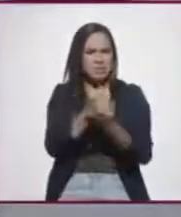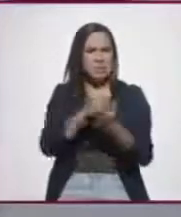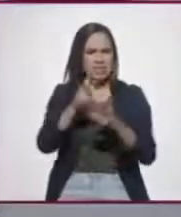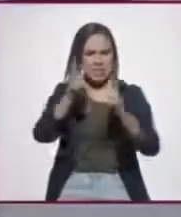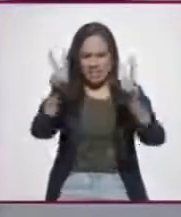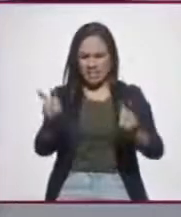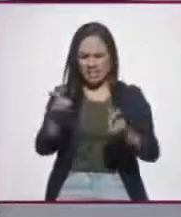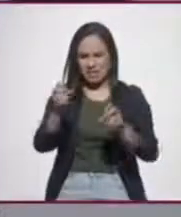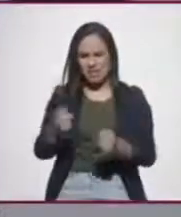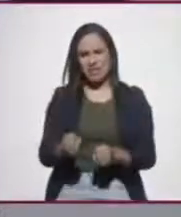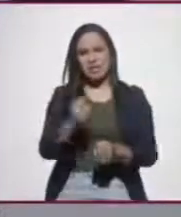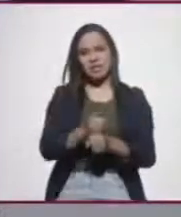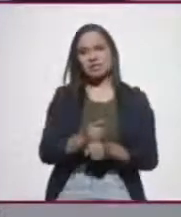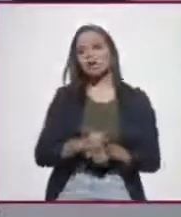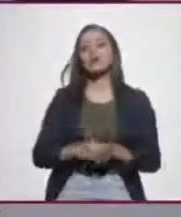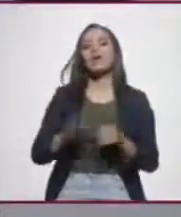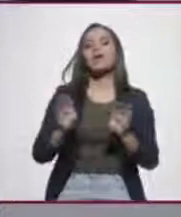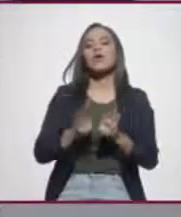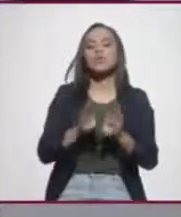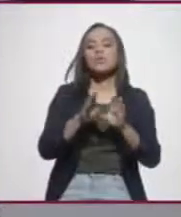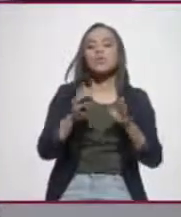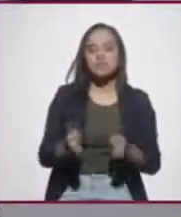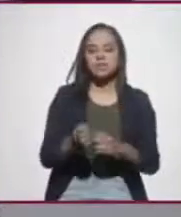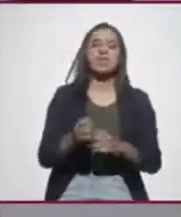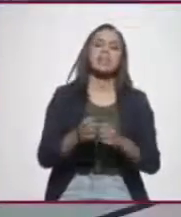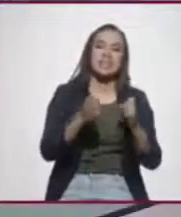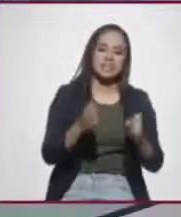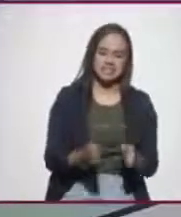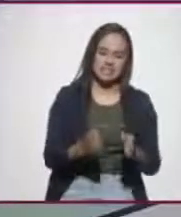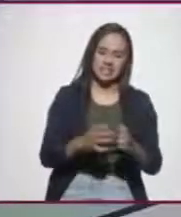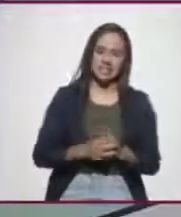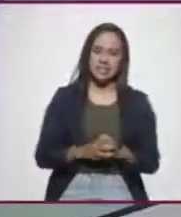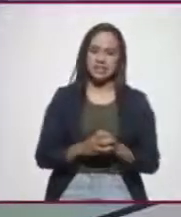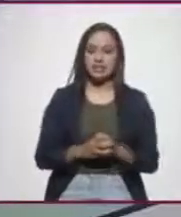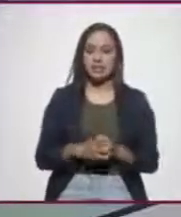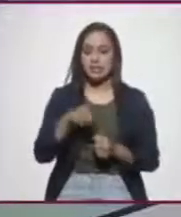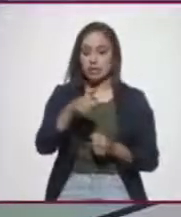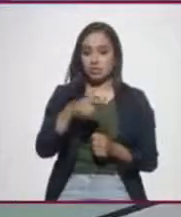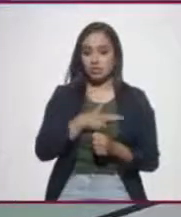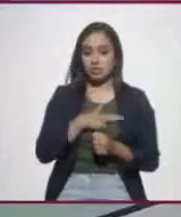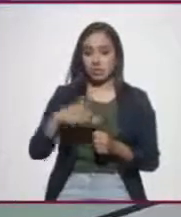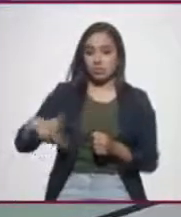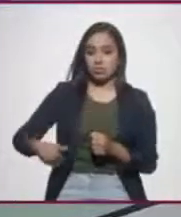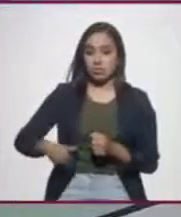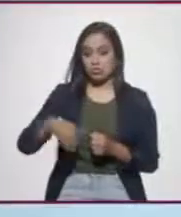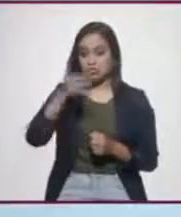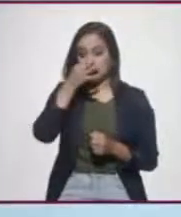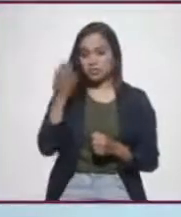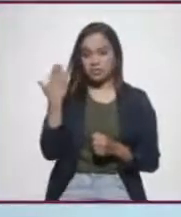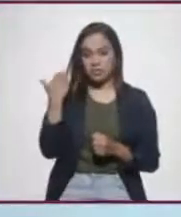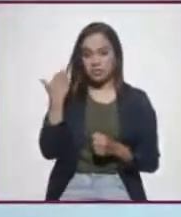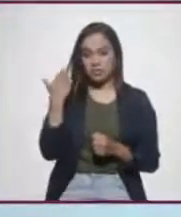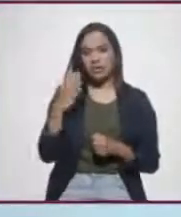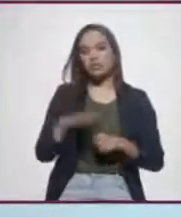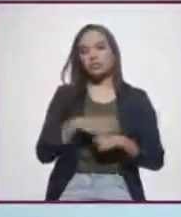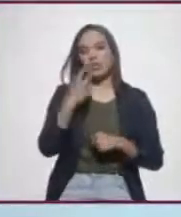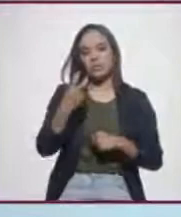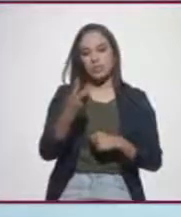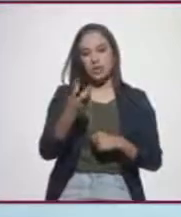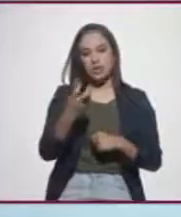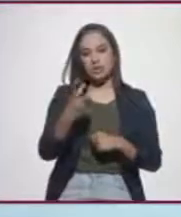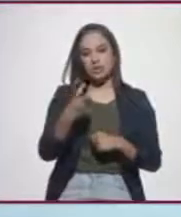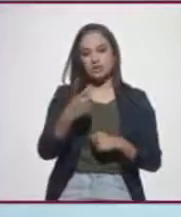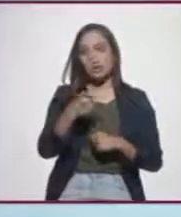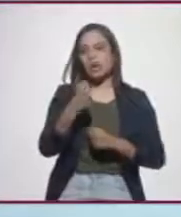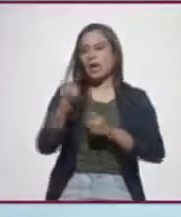¿Cómo estás, repitán? O mejor diría estás. Ah, estoy. Compártenos rápidamente, te lesionaste recientemente y bueno, por eso la ausencia